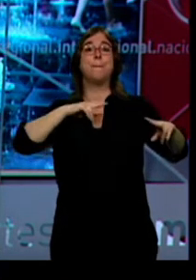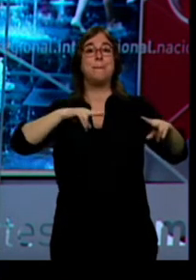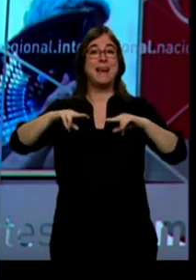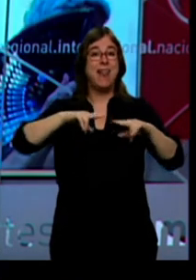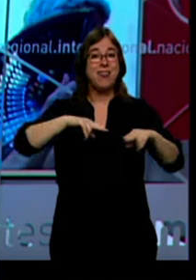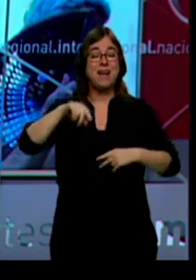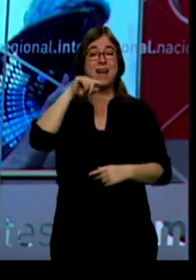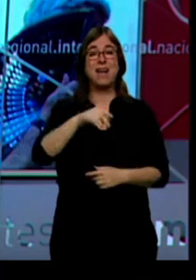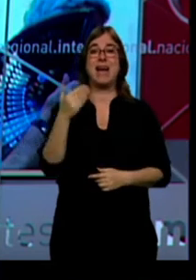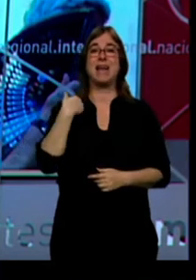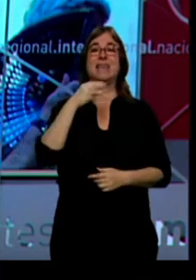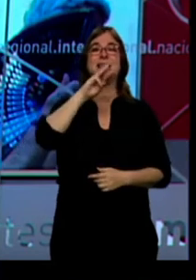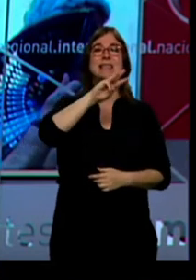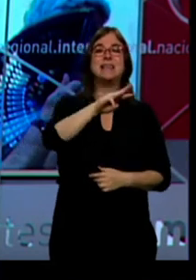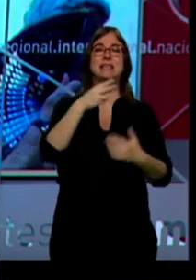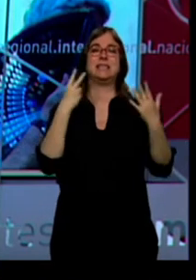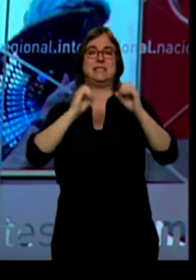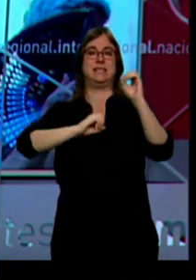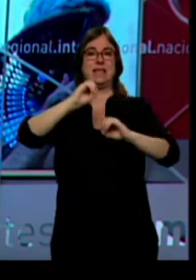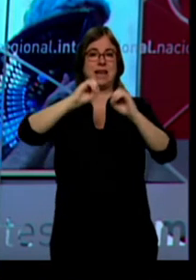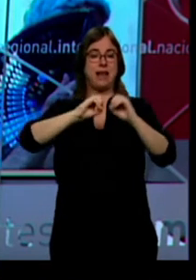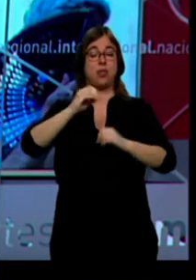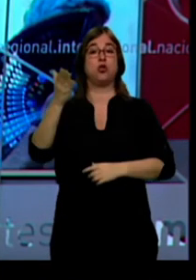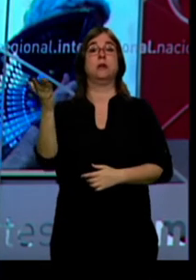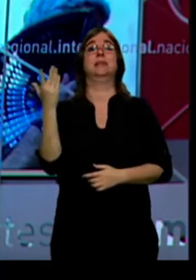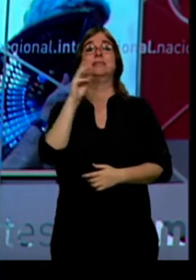y 36 alcanzaron en Medina de Pomar.